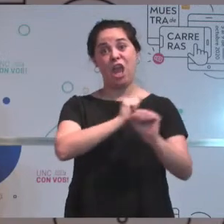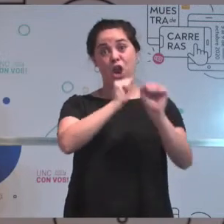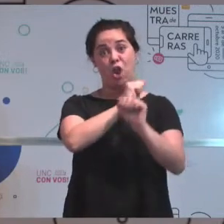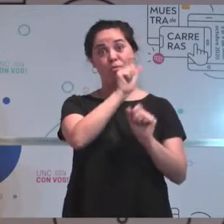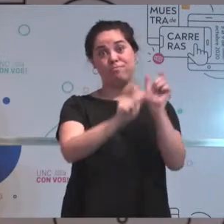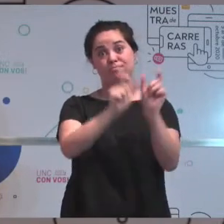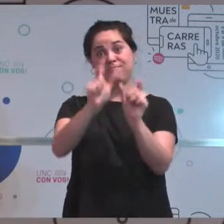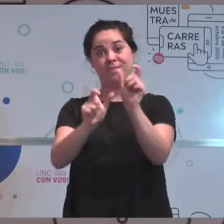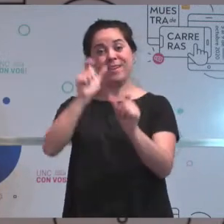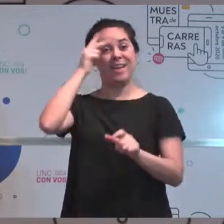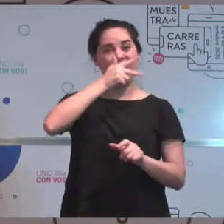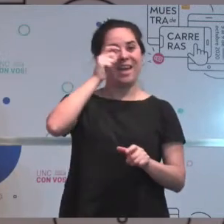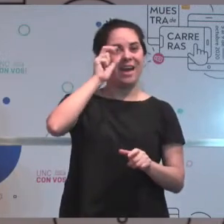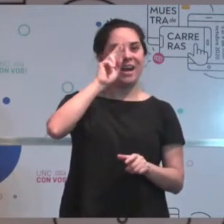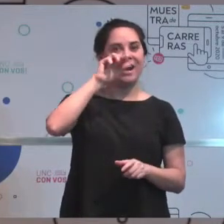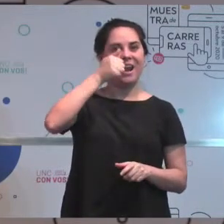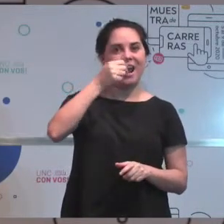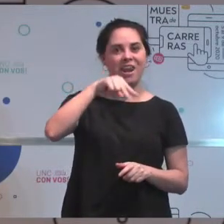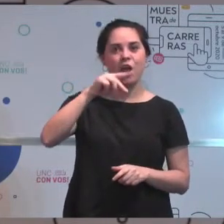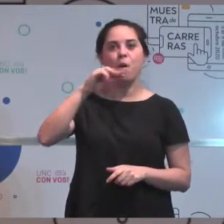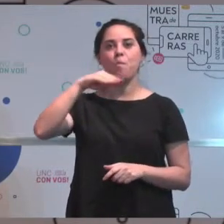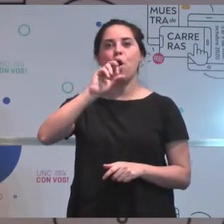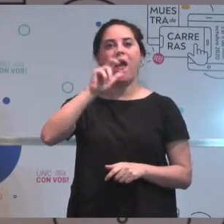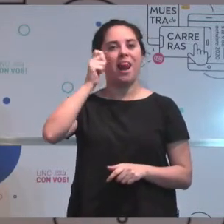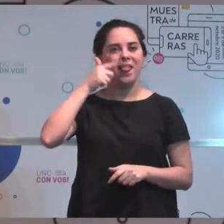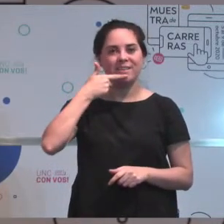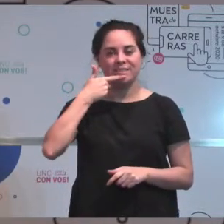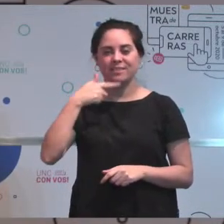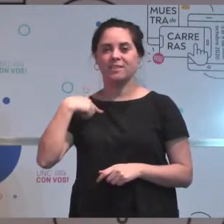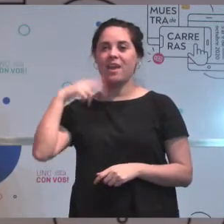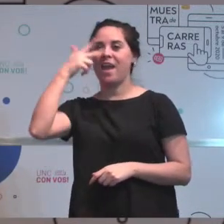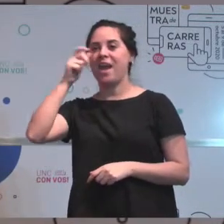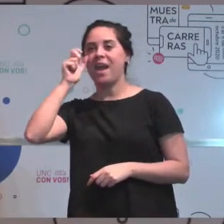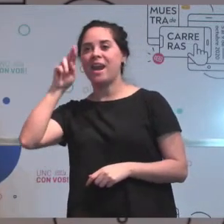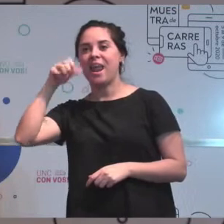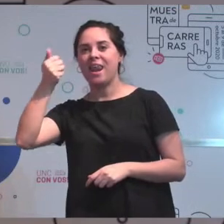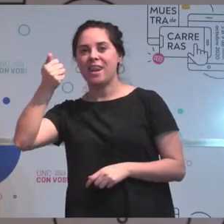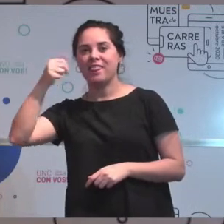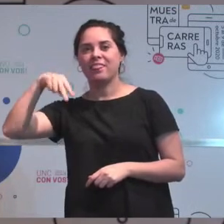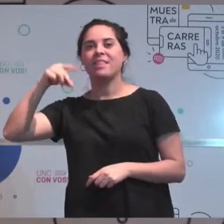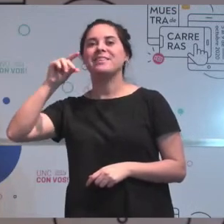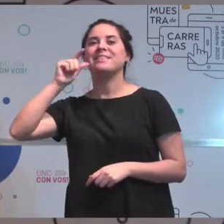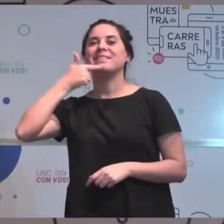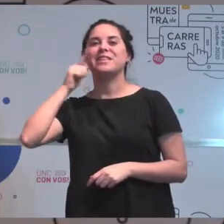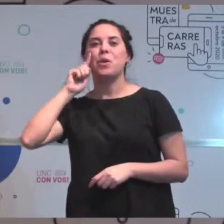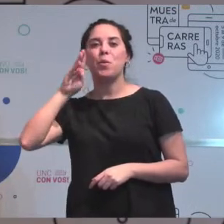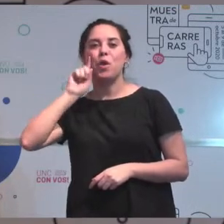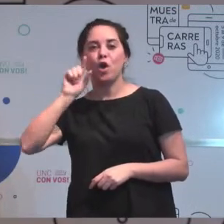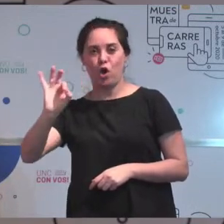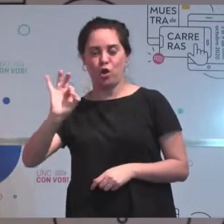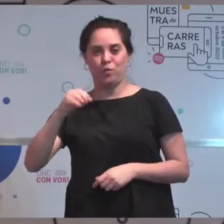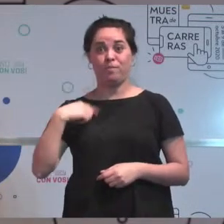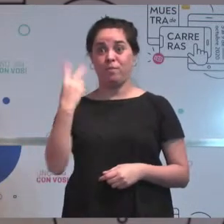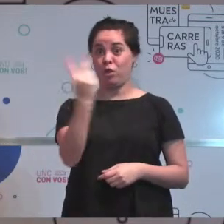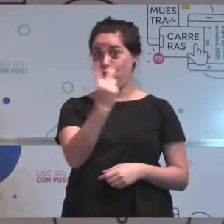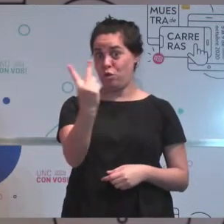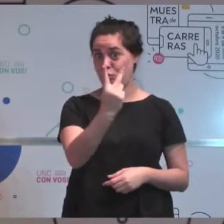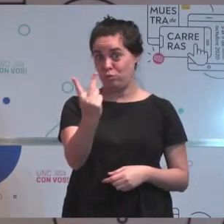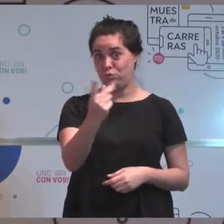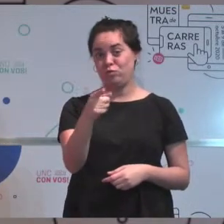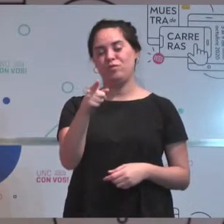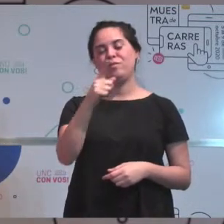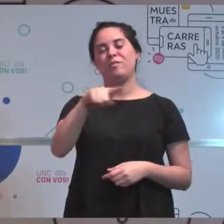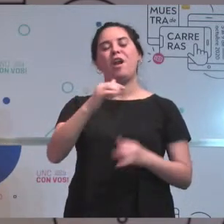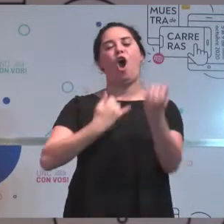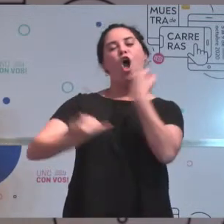Germán Sirico, que nos van a contar su experiencia como ingenieros agrimensores en la Facultad de Ciencias Exactas, Físicas y